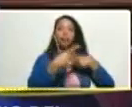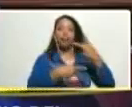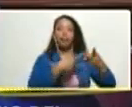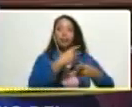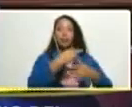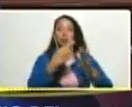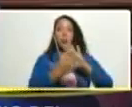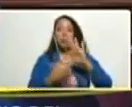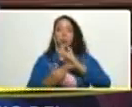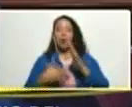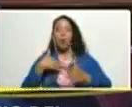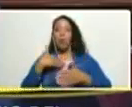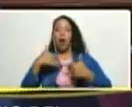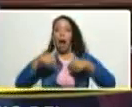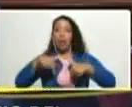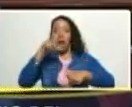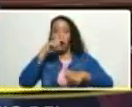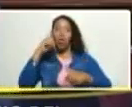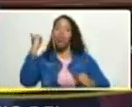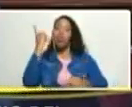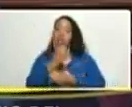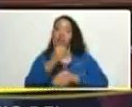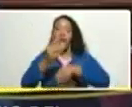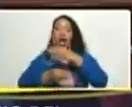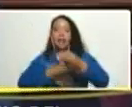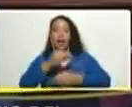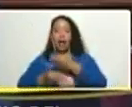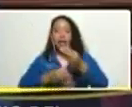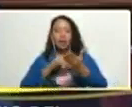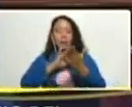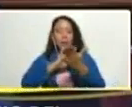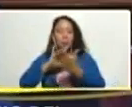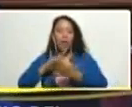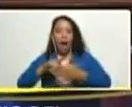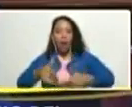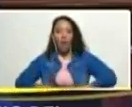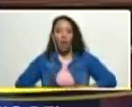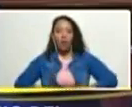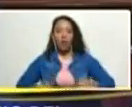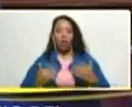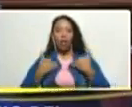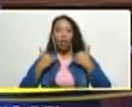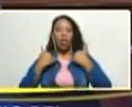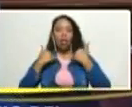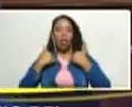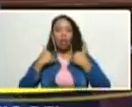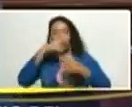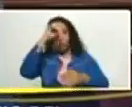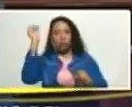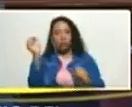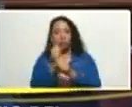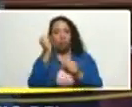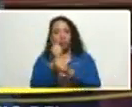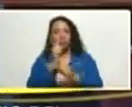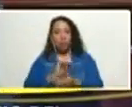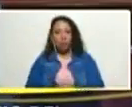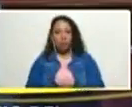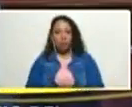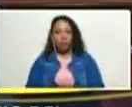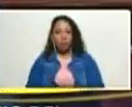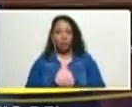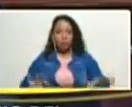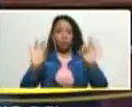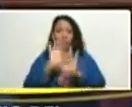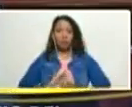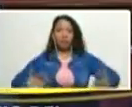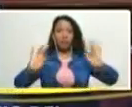paulatina que este año debe consolidarse a pulso con esfuerzo con sacrificio con trabajo nadie